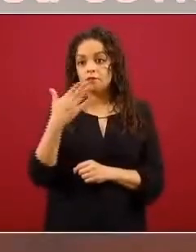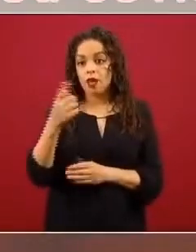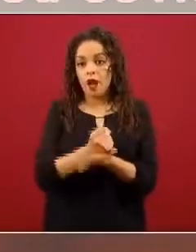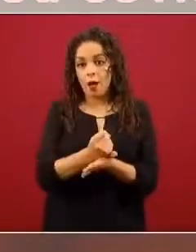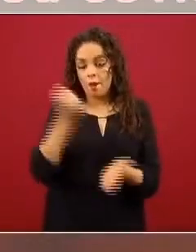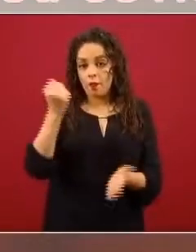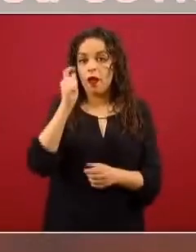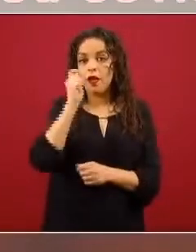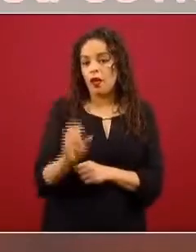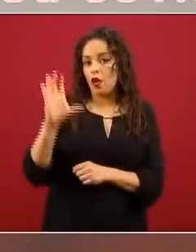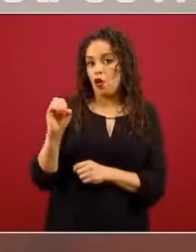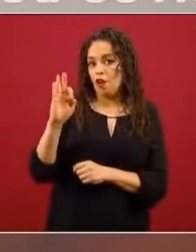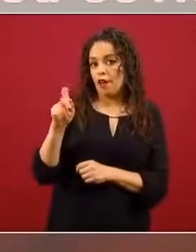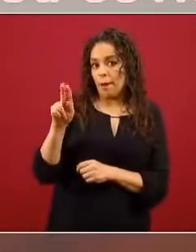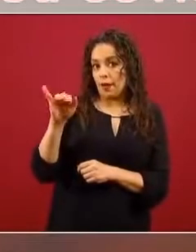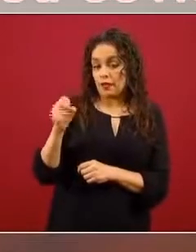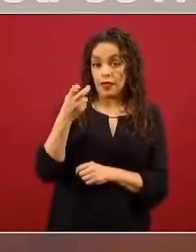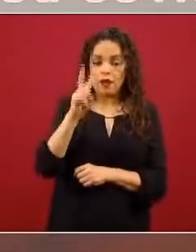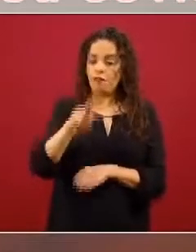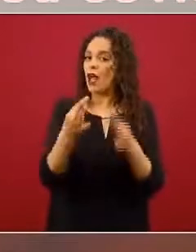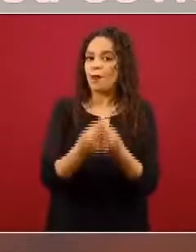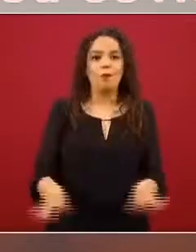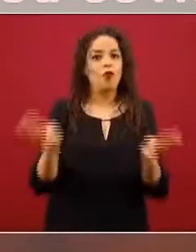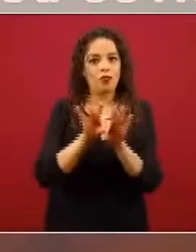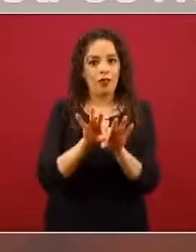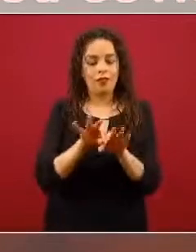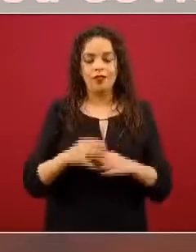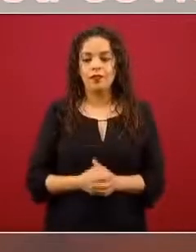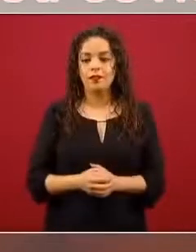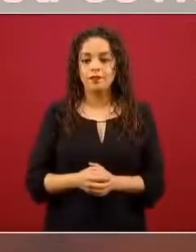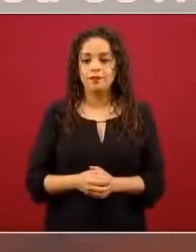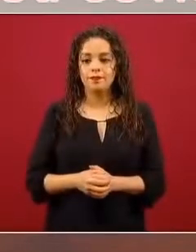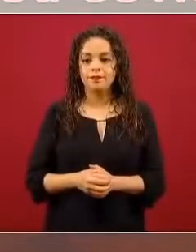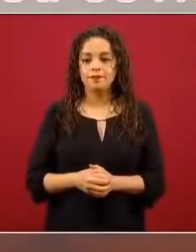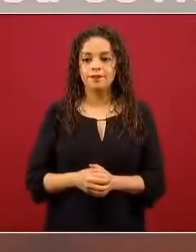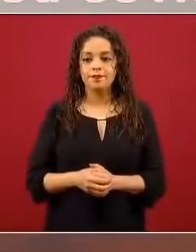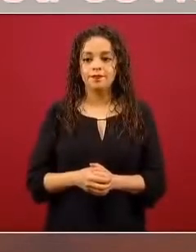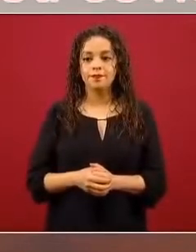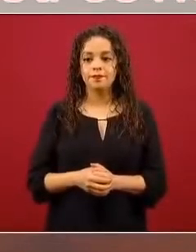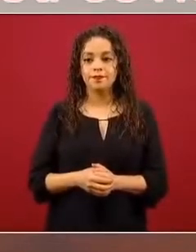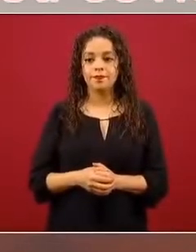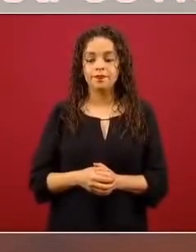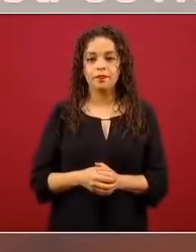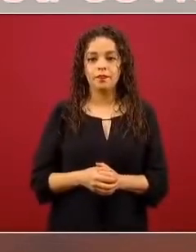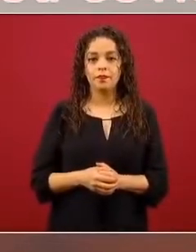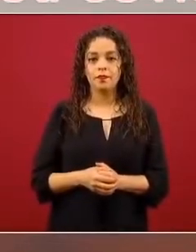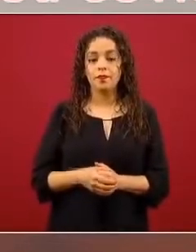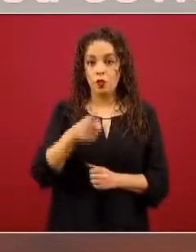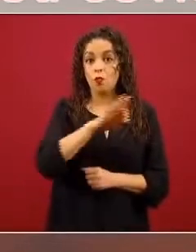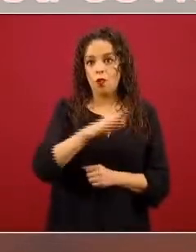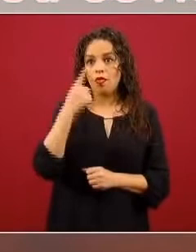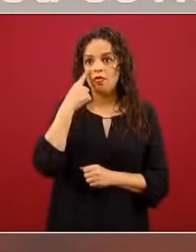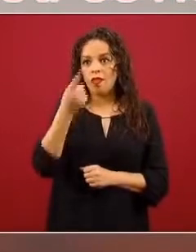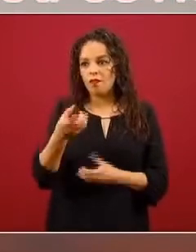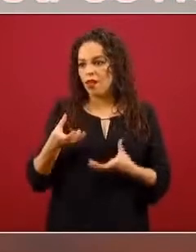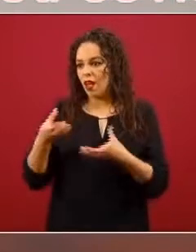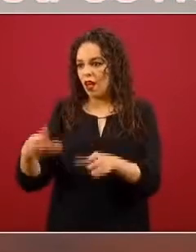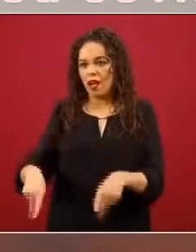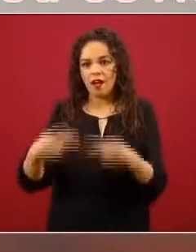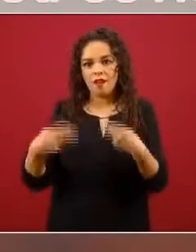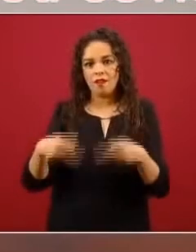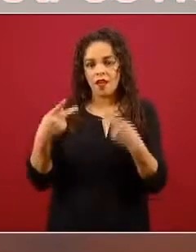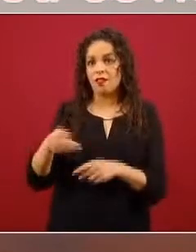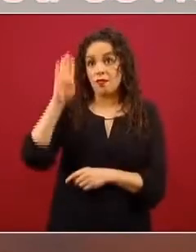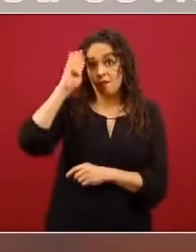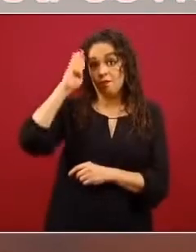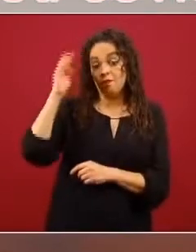Cofepris. Eso es importante. Ahora, ya quedamos que estos respiradores, que en ocasiones los pueden ver, que están vendiendo a precios bastante elevados,